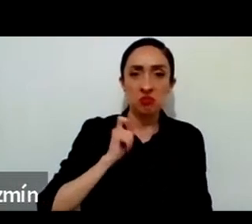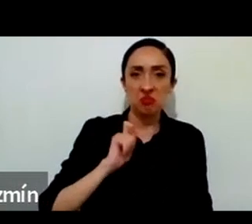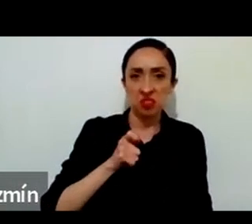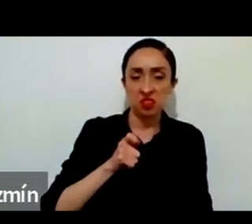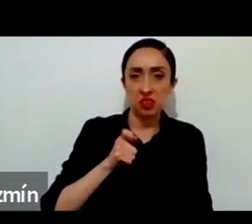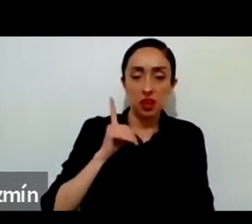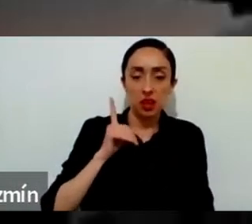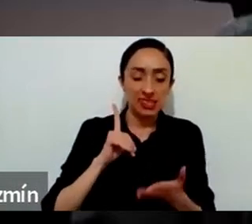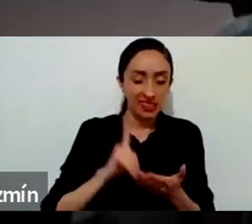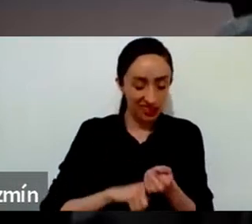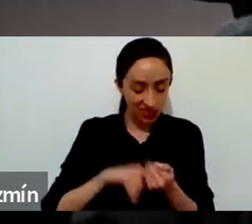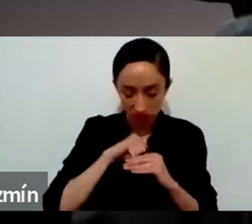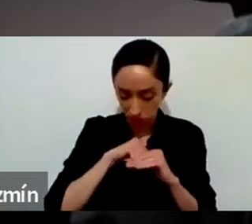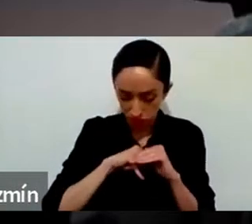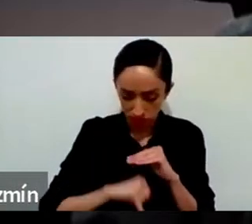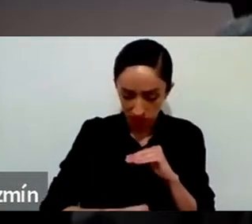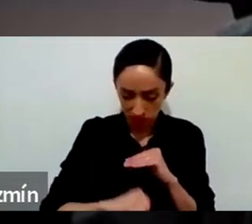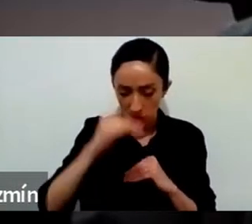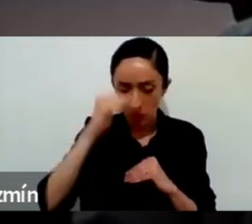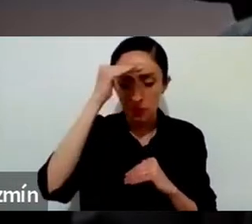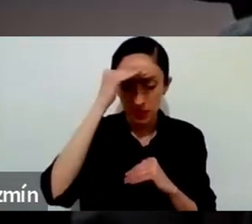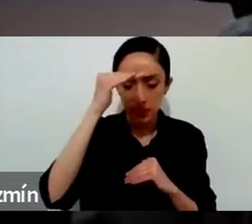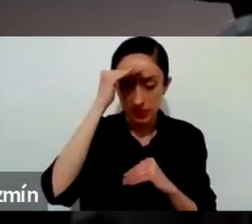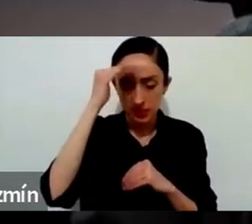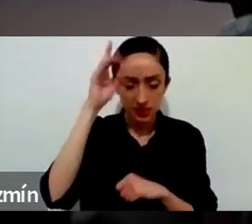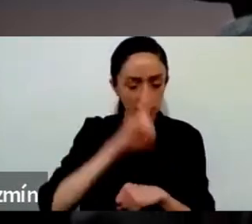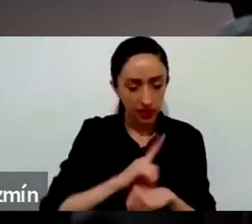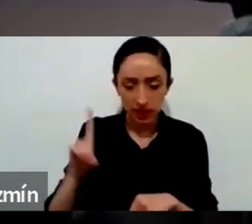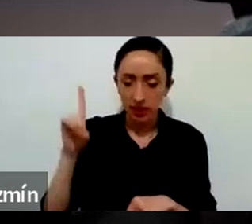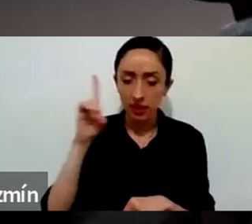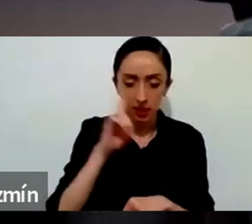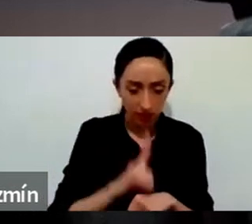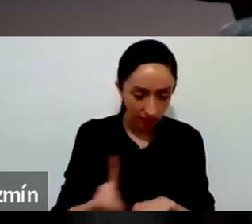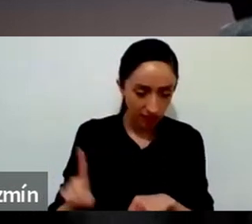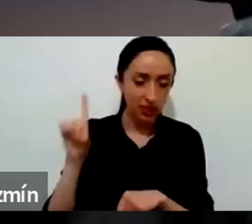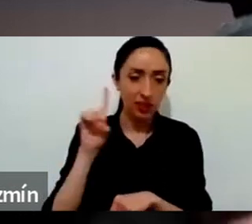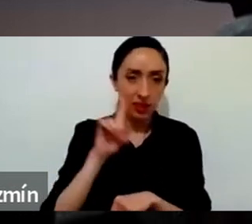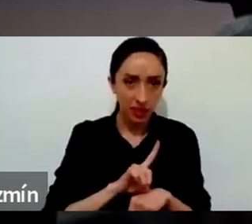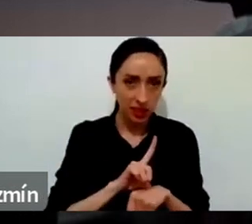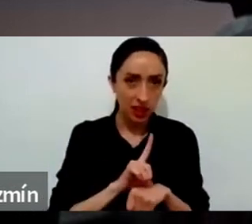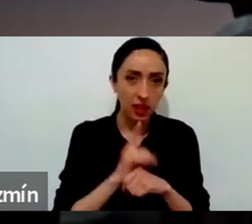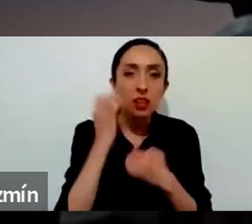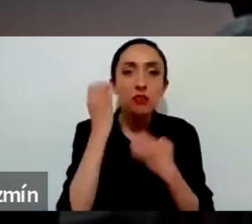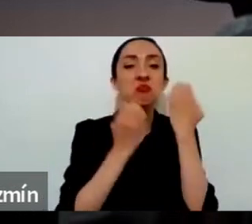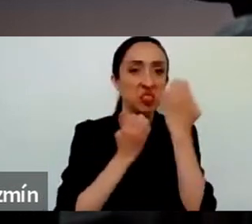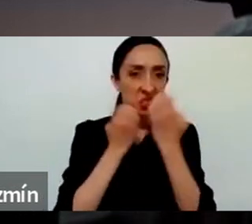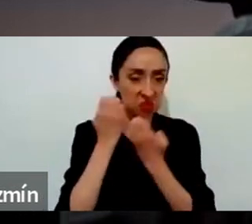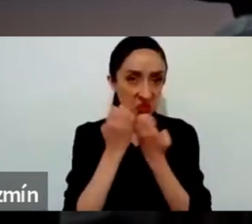en nuestro diario vivir. Y es una herramienta que se